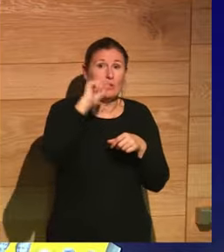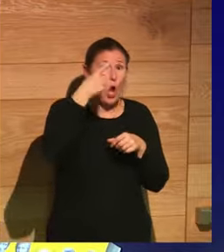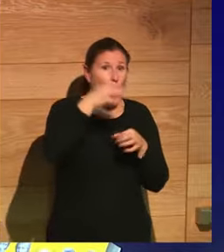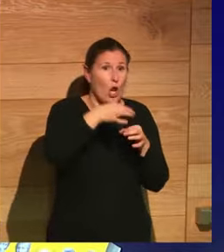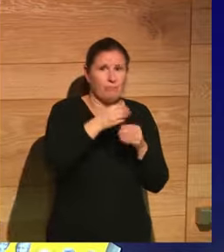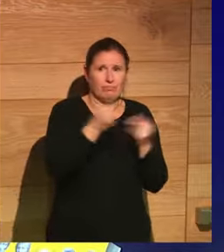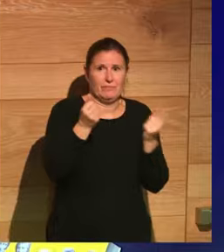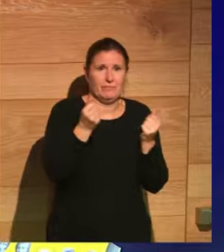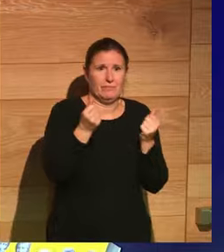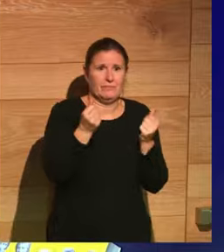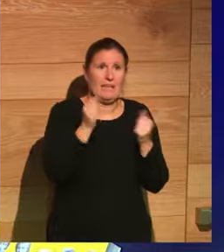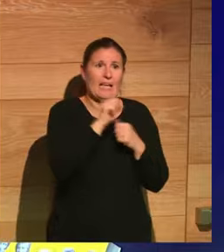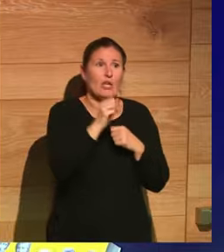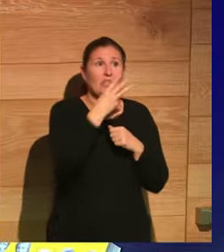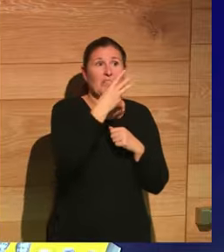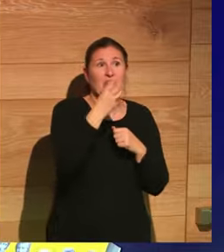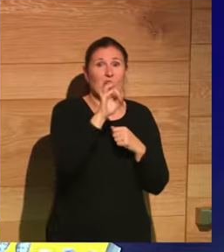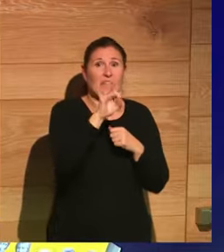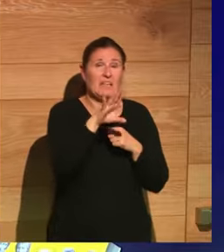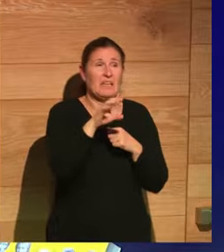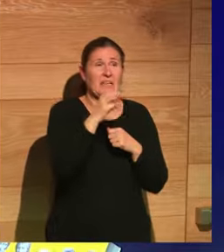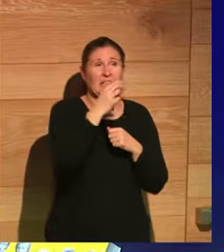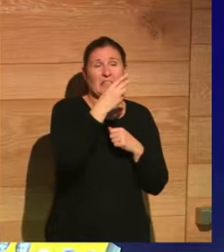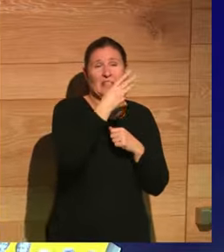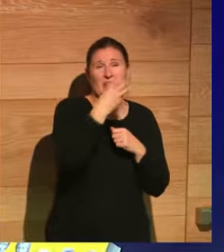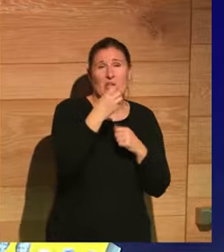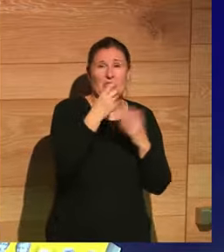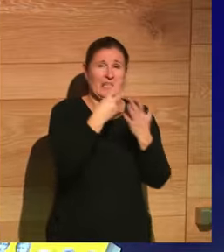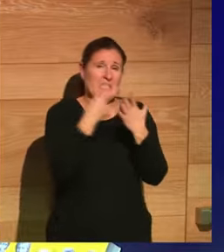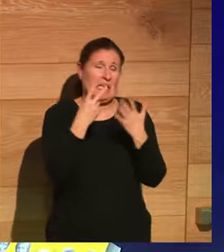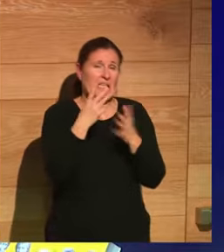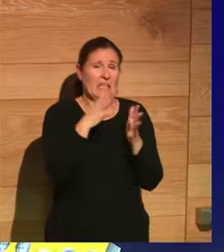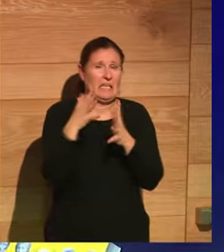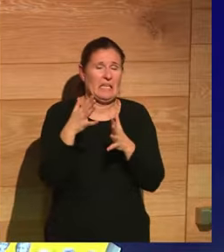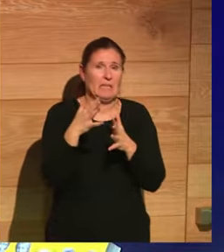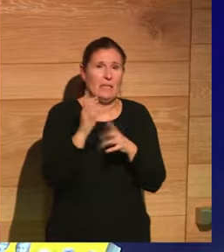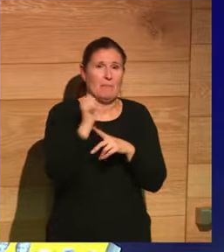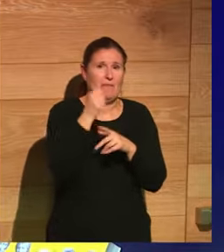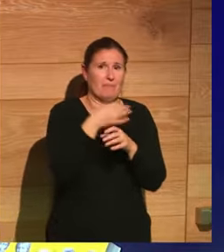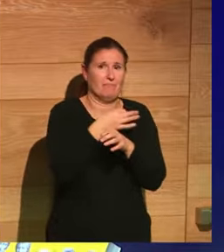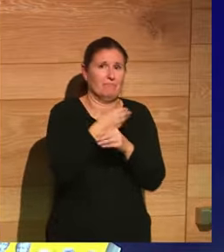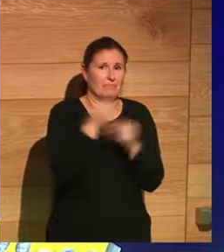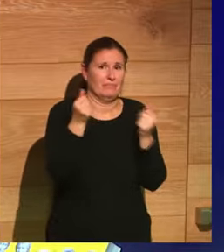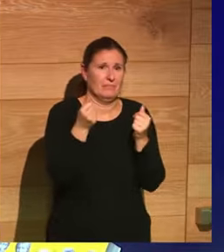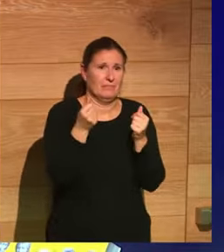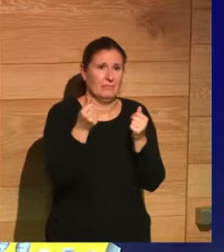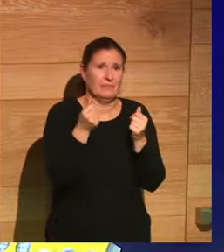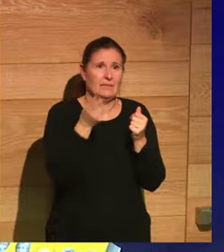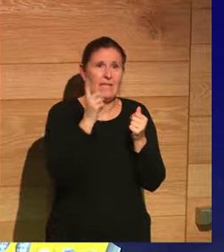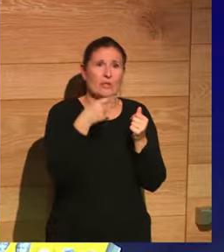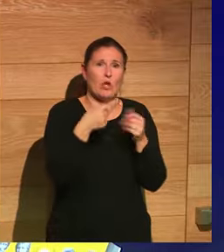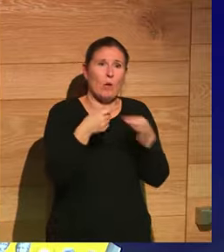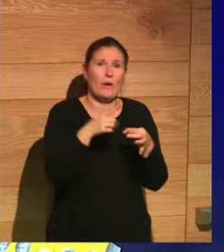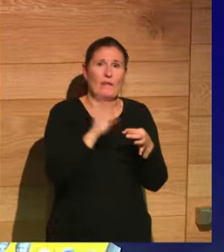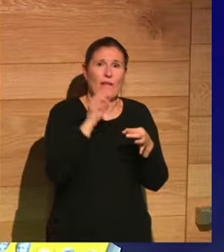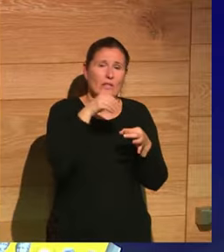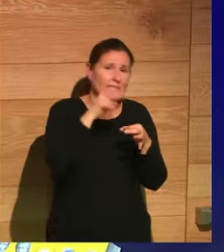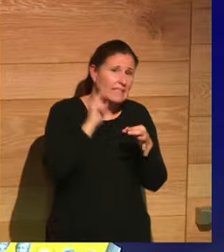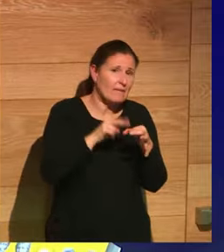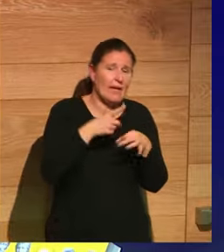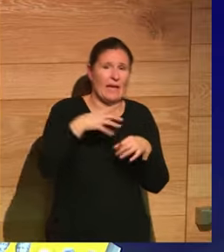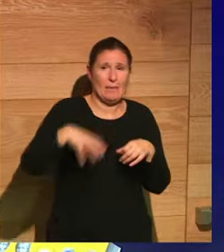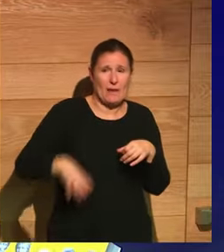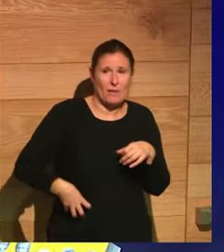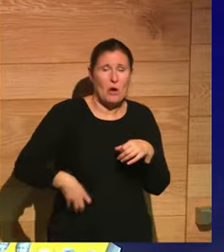pronto, en el año 315, 16, 17, por ahí, empieza a desaparecer, ya solo aparece el emperador y en